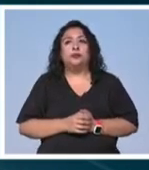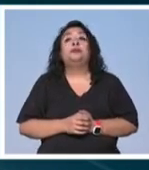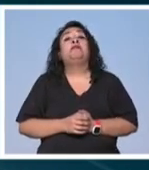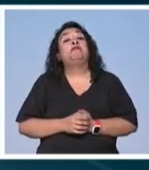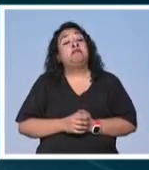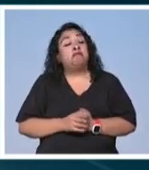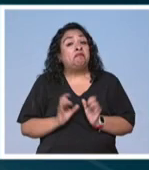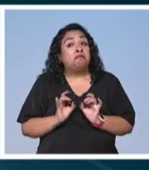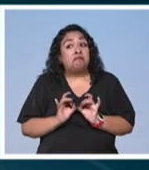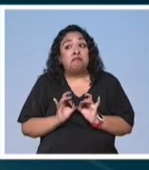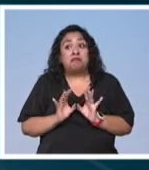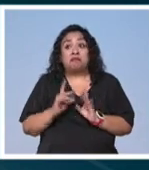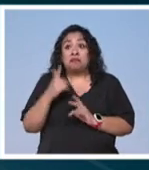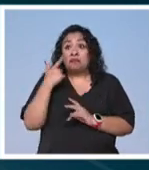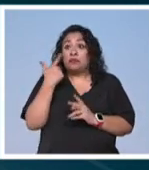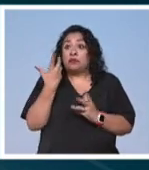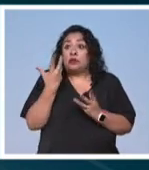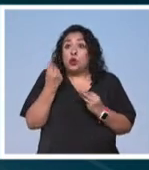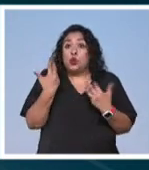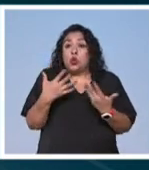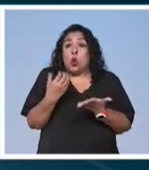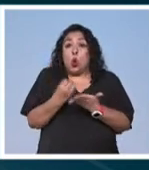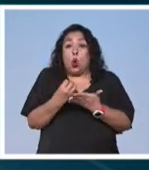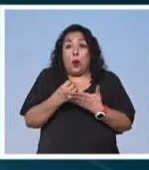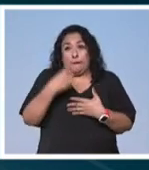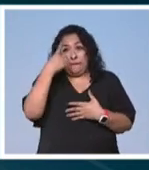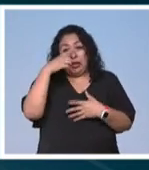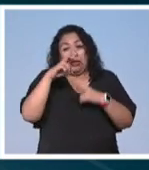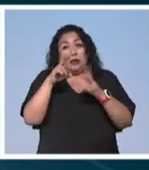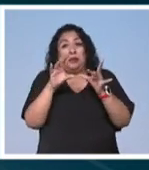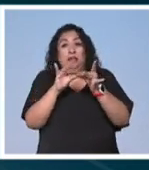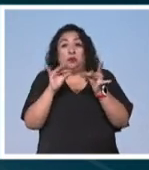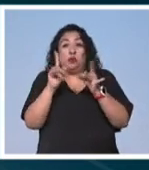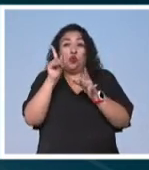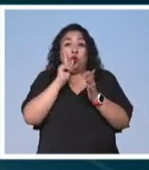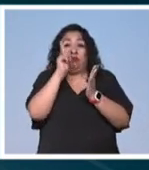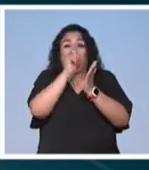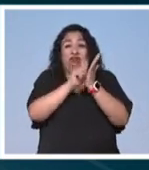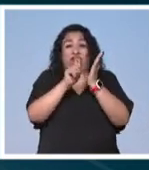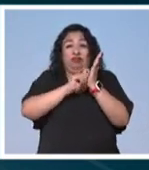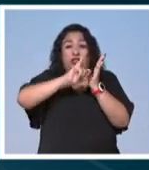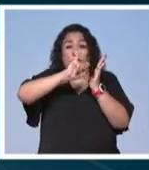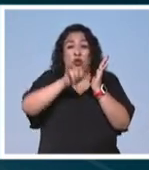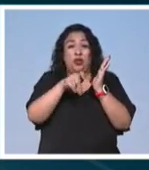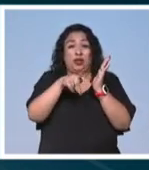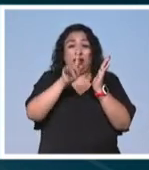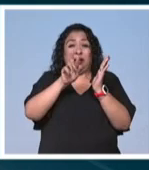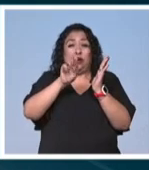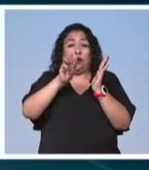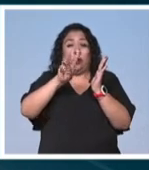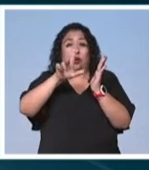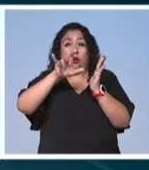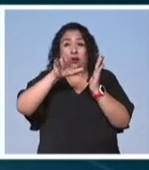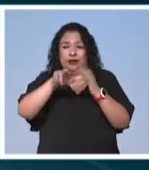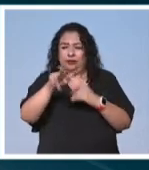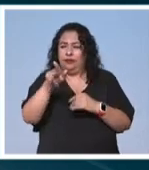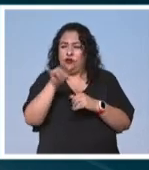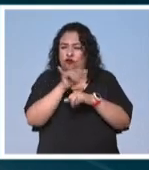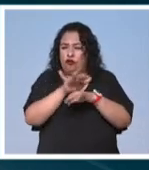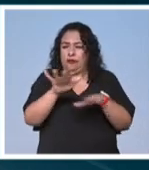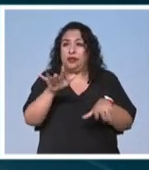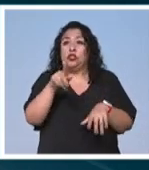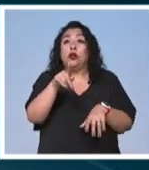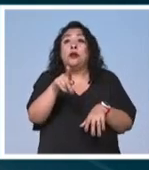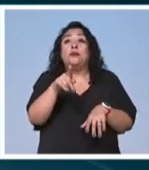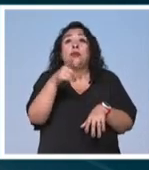Bueno, de repente encontrar esa beta de oro Laura para hablar de una escritora como J.K. Rowling De hecho dato curioso